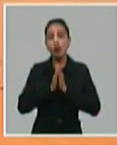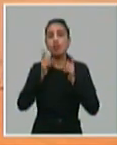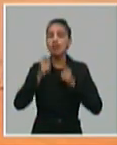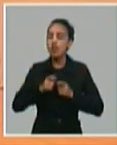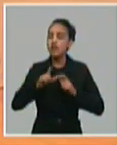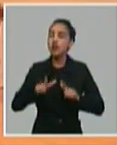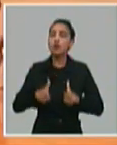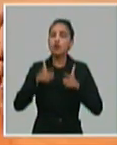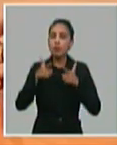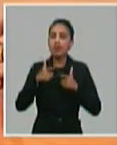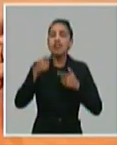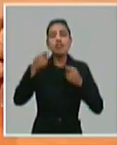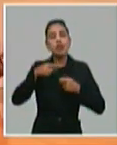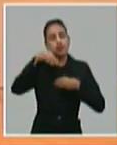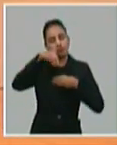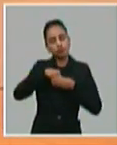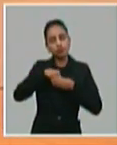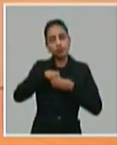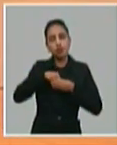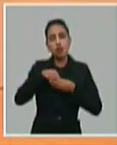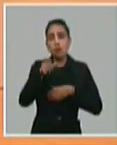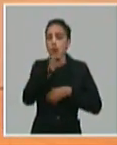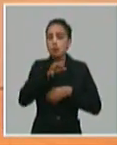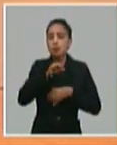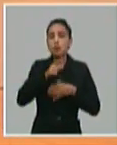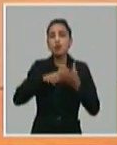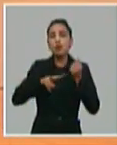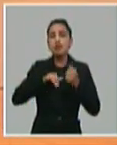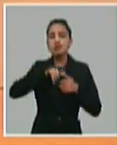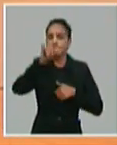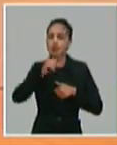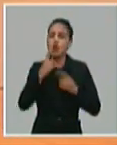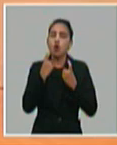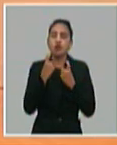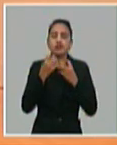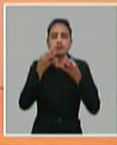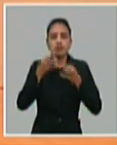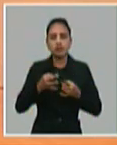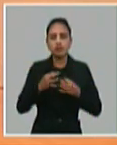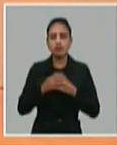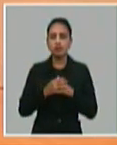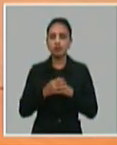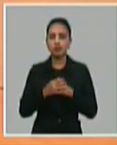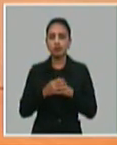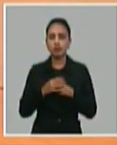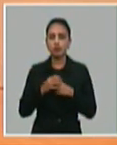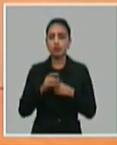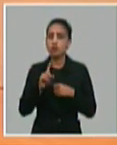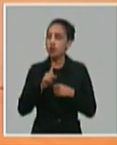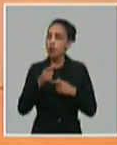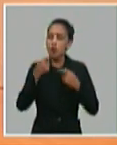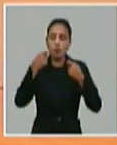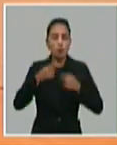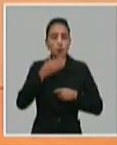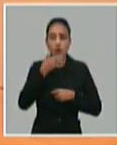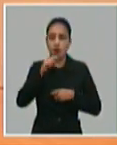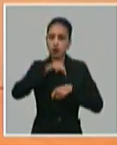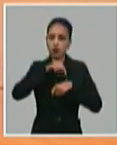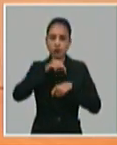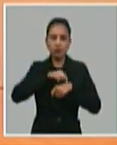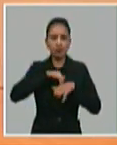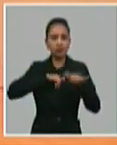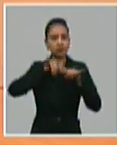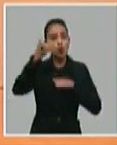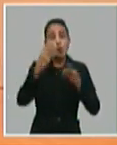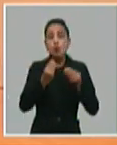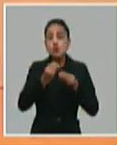a hacer viajes dentro del país solo a lo necesario. Es decir, no es saludable en estos momentos hacer viajes